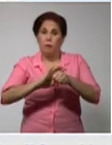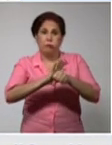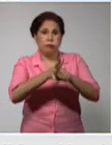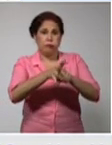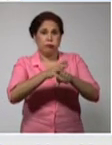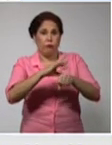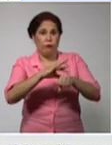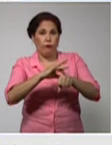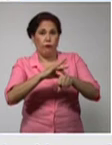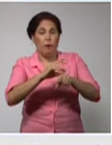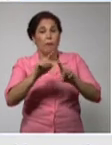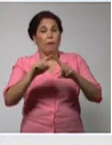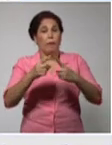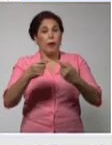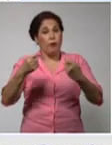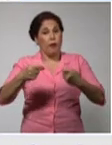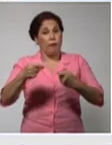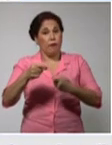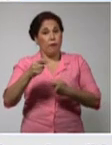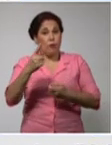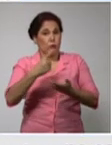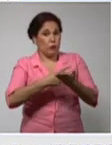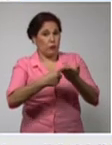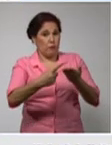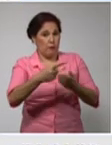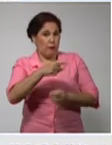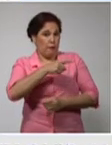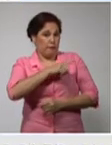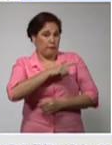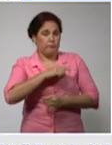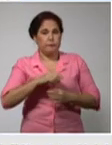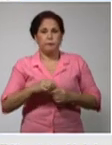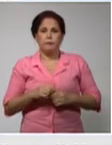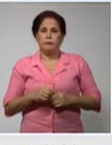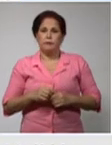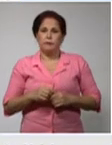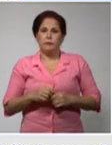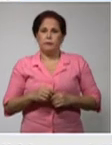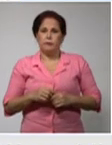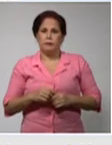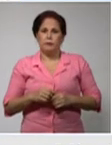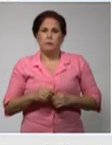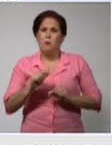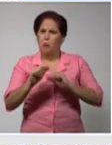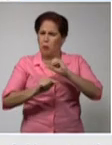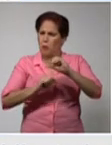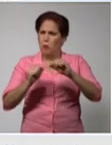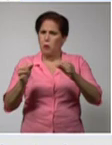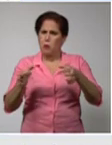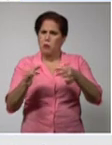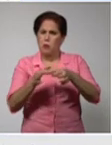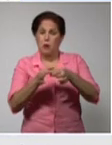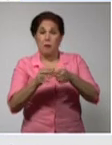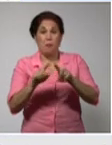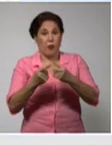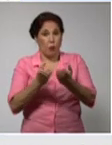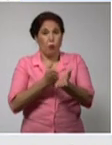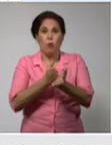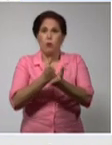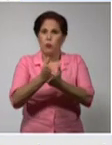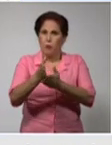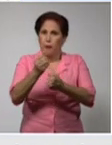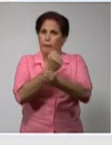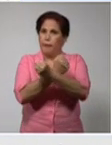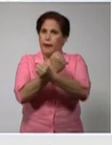y cómo en los últimos días, los últimos dos días, una discreta disminución, pero todavía con mucho riesgo.